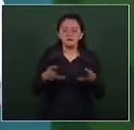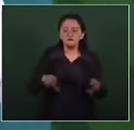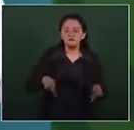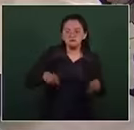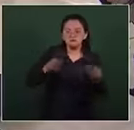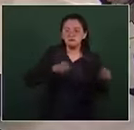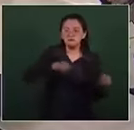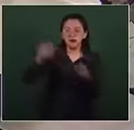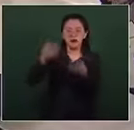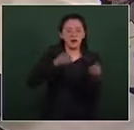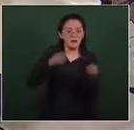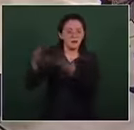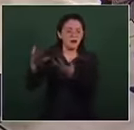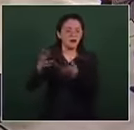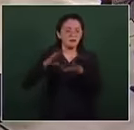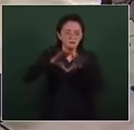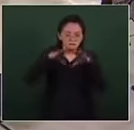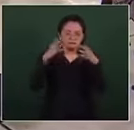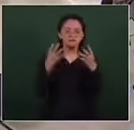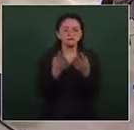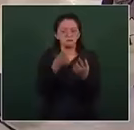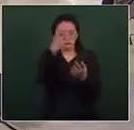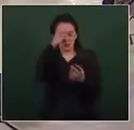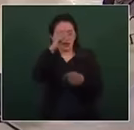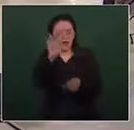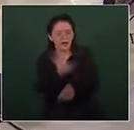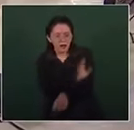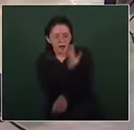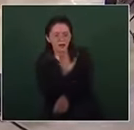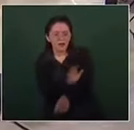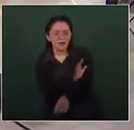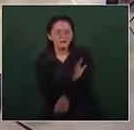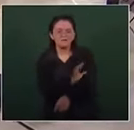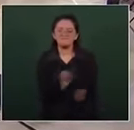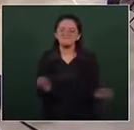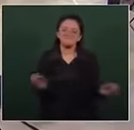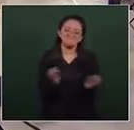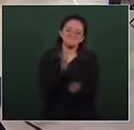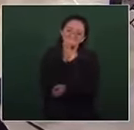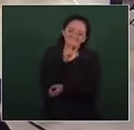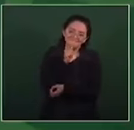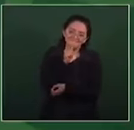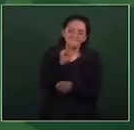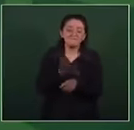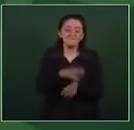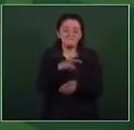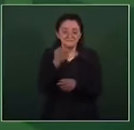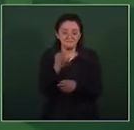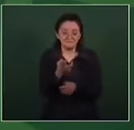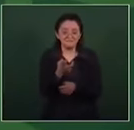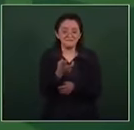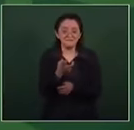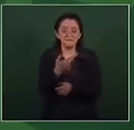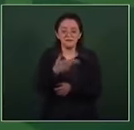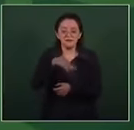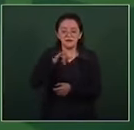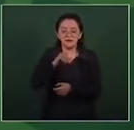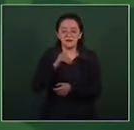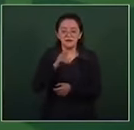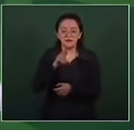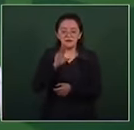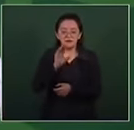Energía Eléctrica. Por eso las hidroeléctricas que tienen seis turbinas